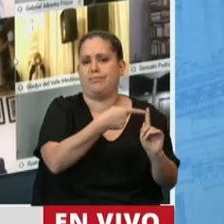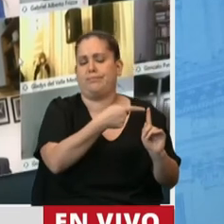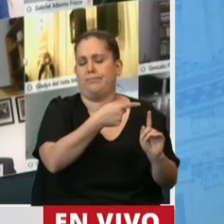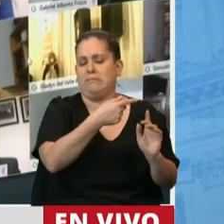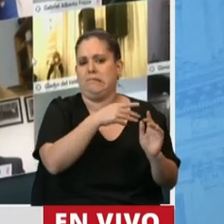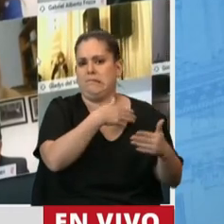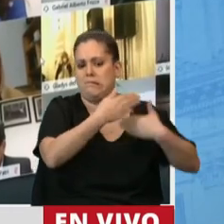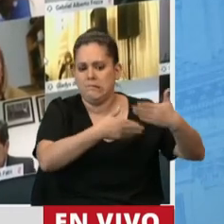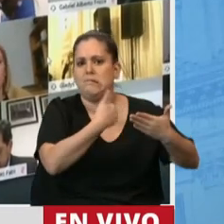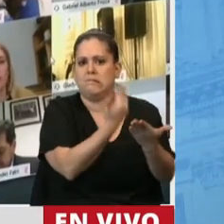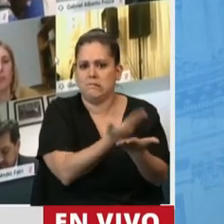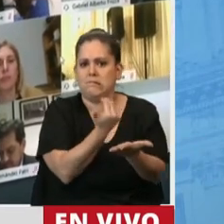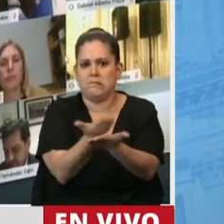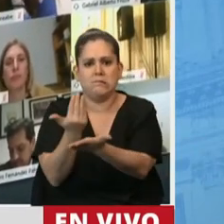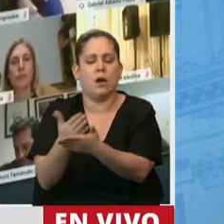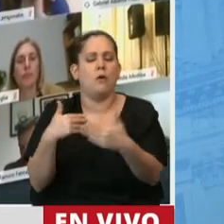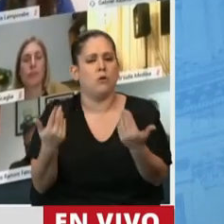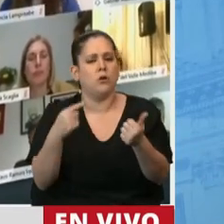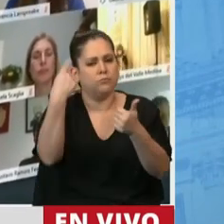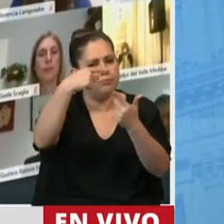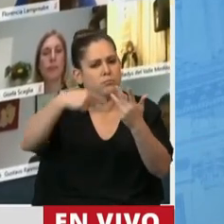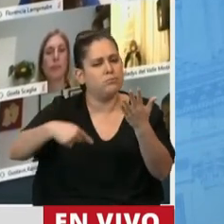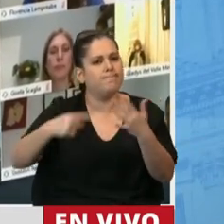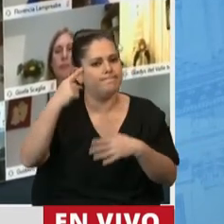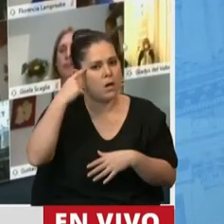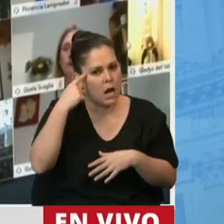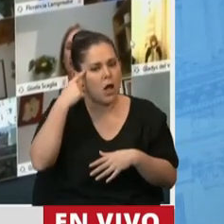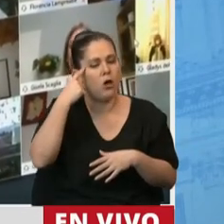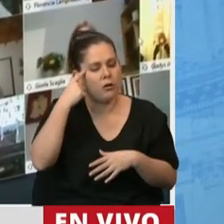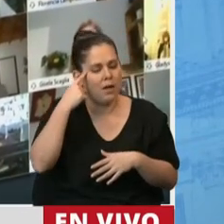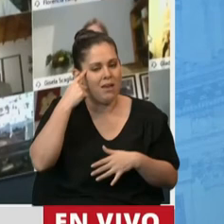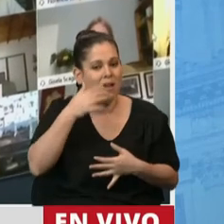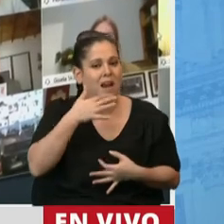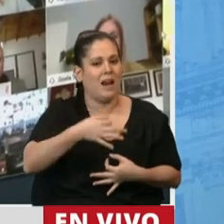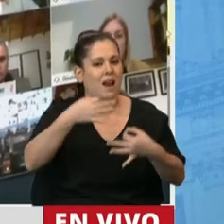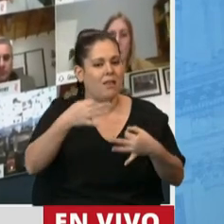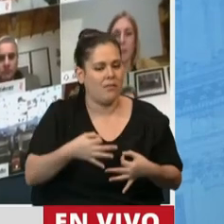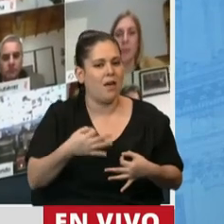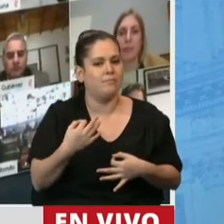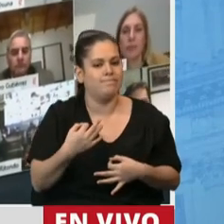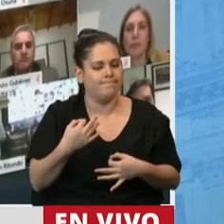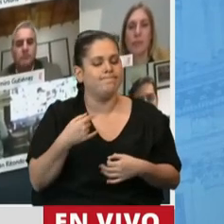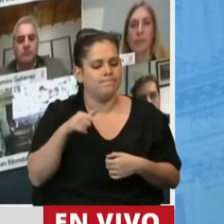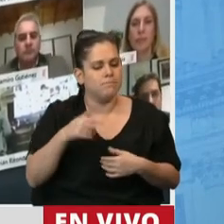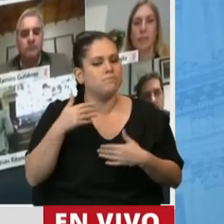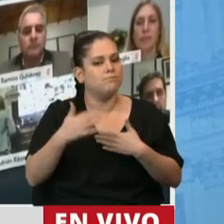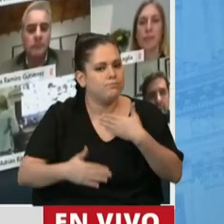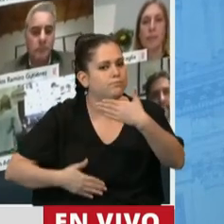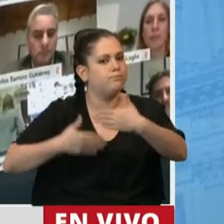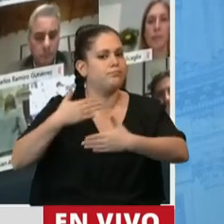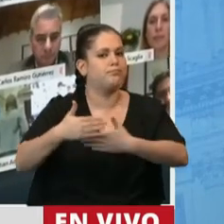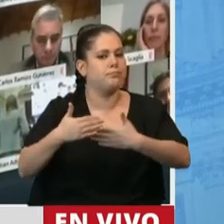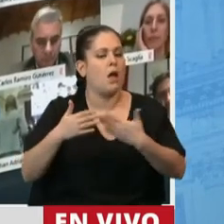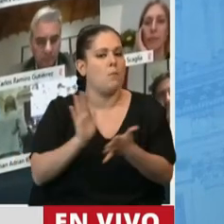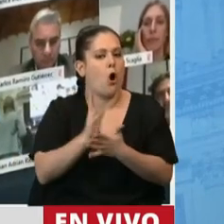Así que teniendo en cuenta eso, presidente, creo que sin dudas estamos dando un paso más no solo en